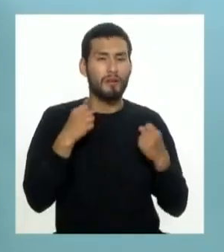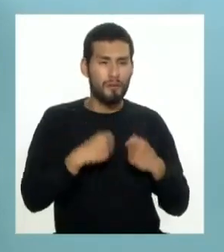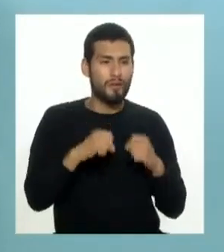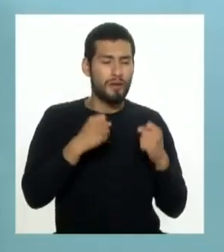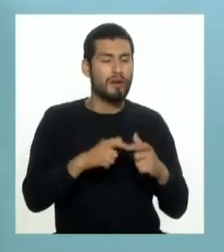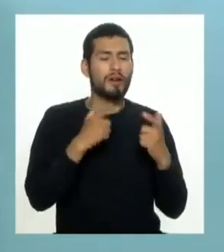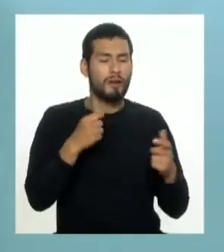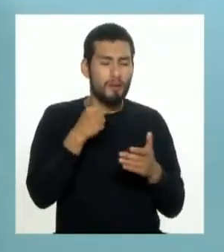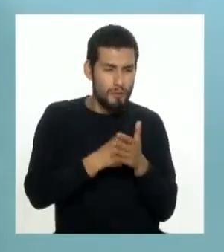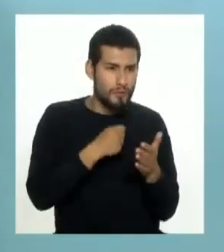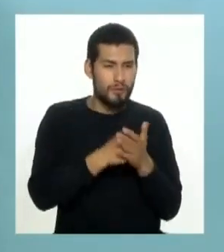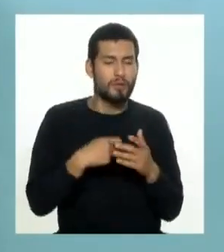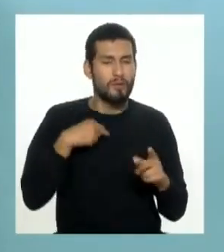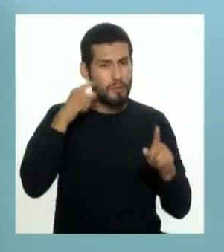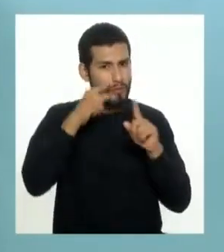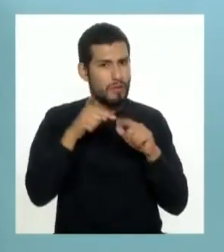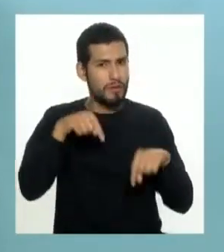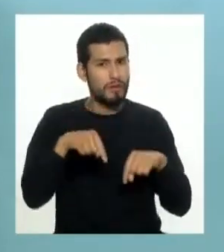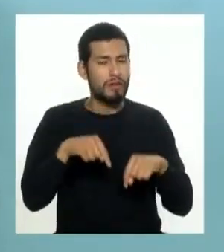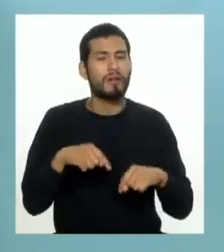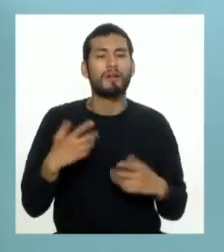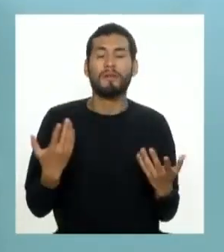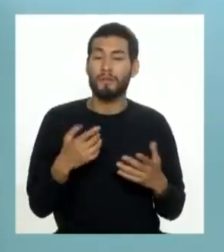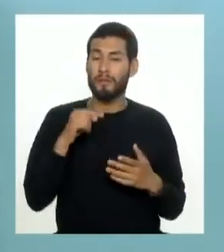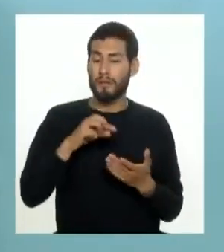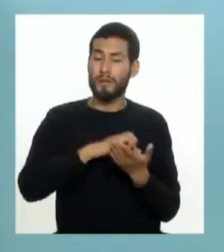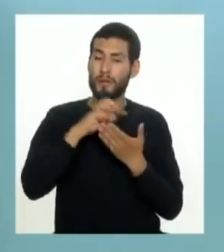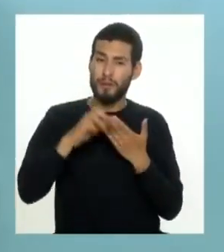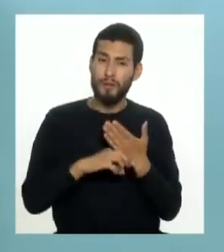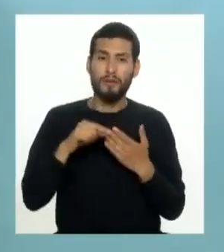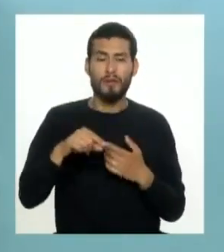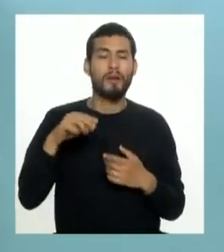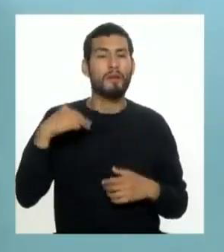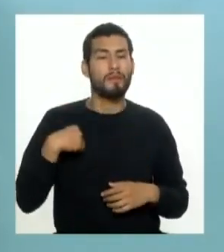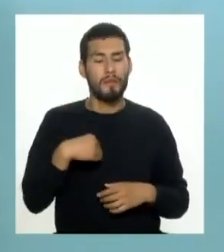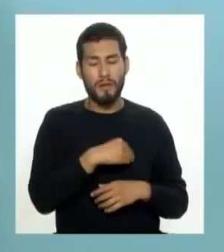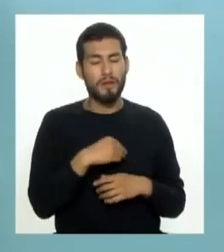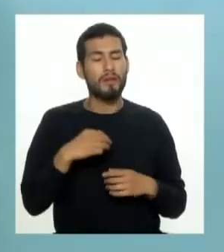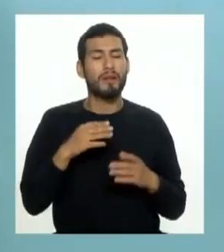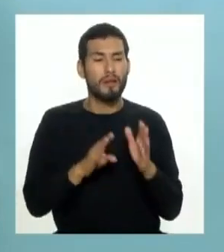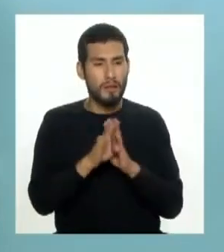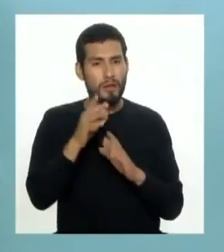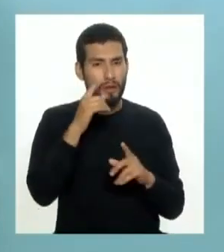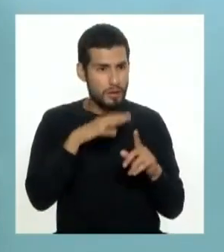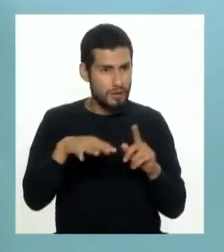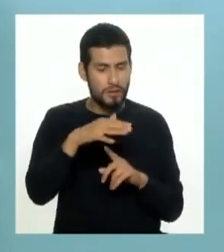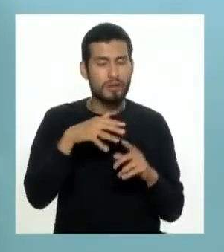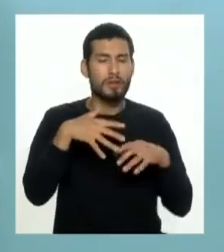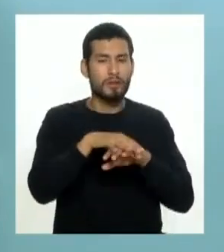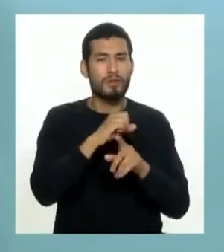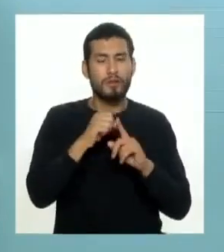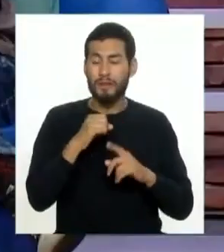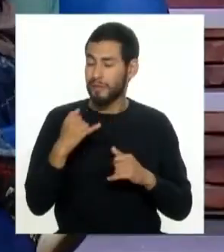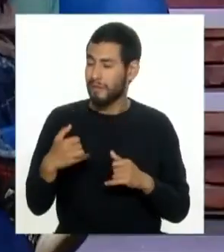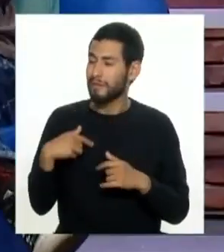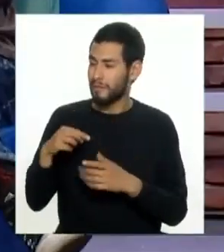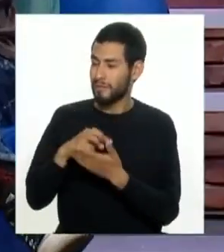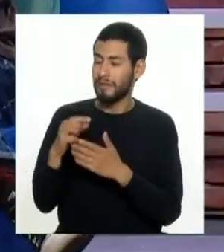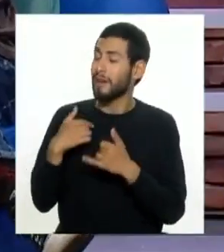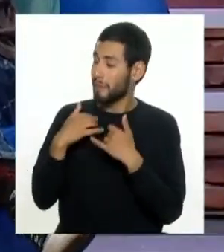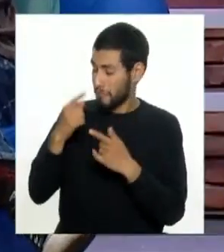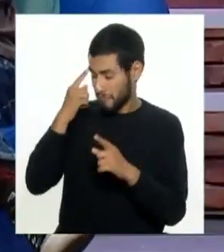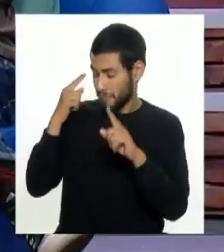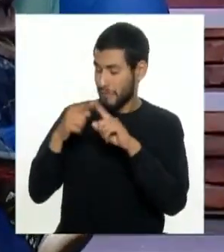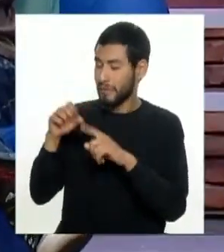esfuerzo y el gran reto que nos hemos propuesto desde el programa y desde el MIDIS para estos chicos seguro que si Jessica pensamos